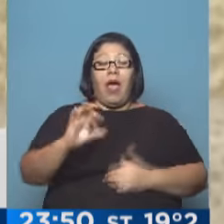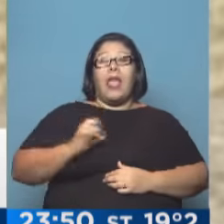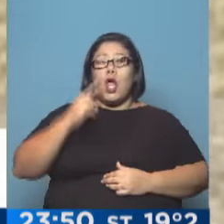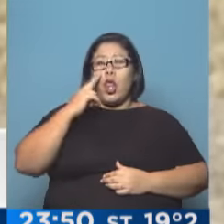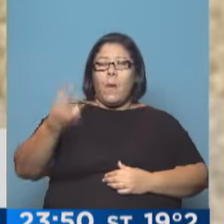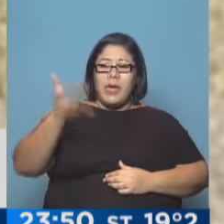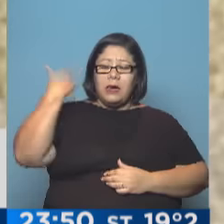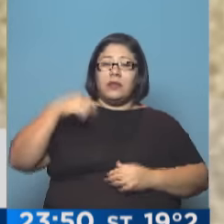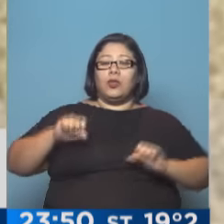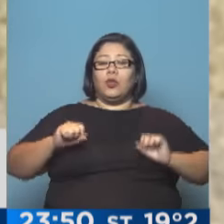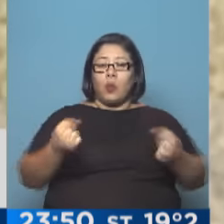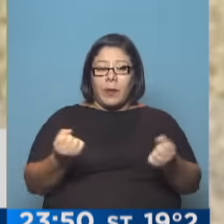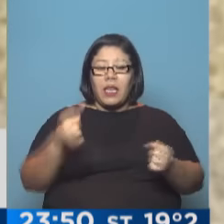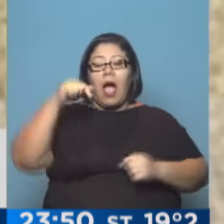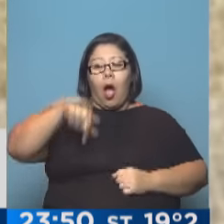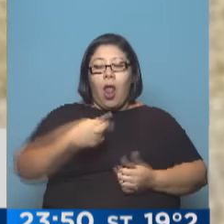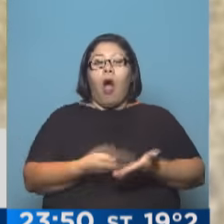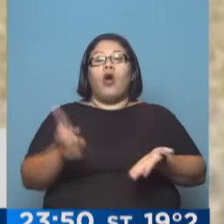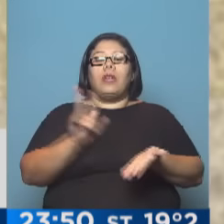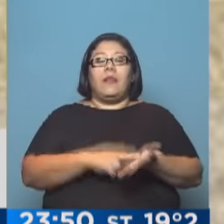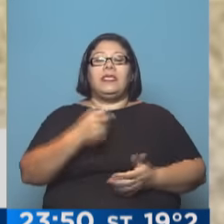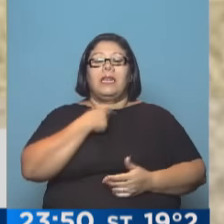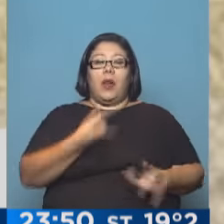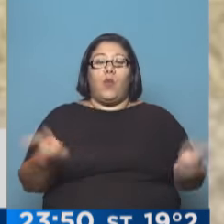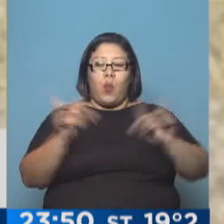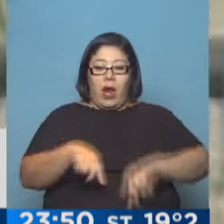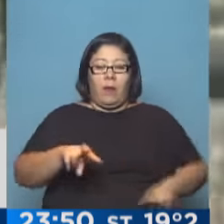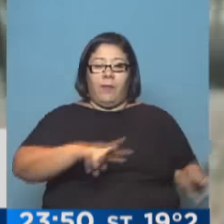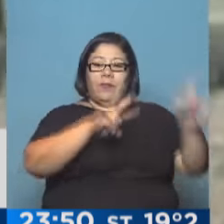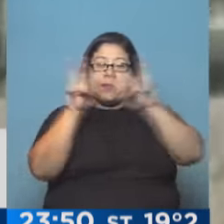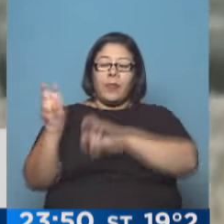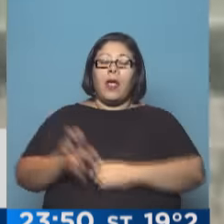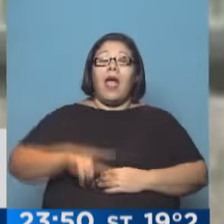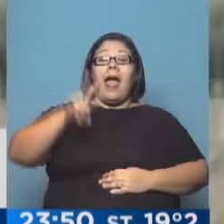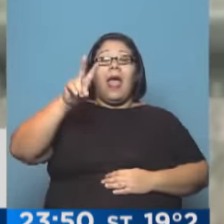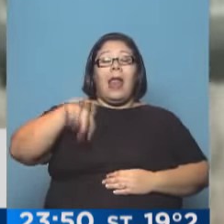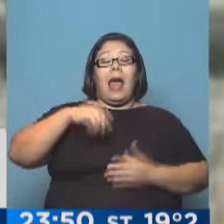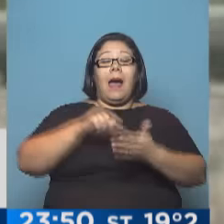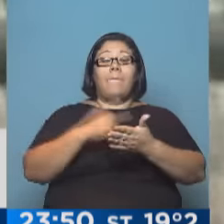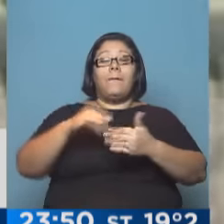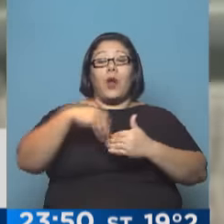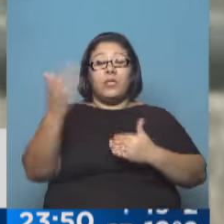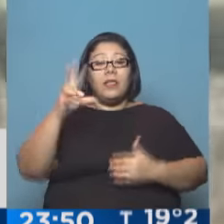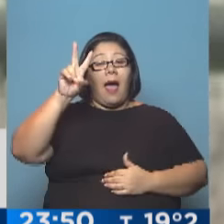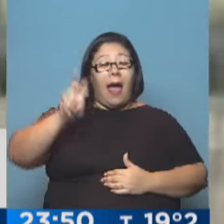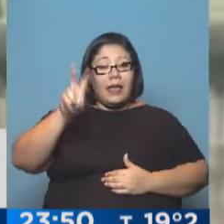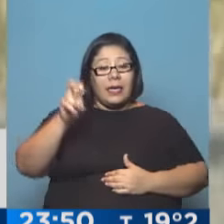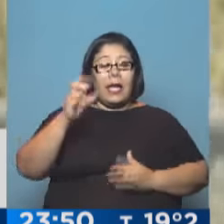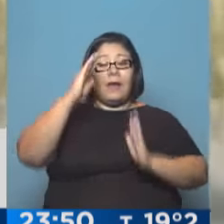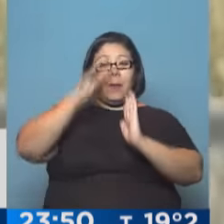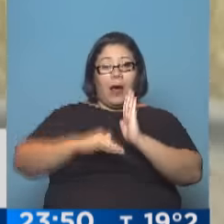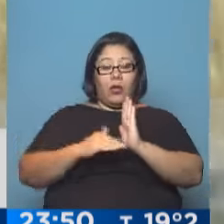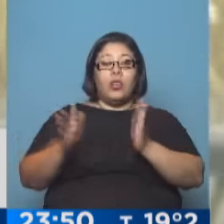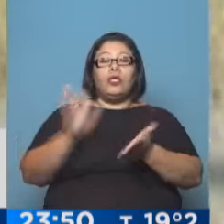Córdoba. Desde 2011, bajó un 56% el alquiler en la provincia, según datos de la Bolsa de Cereales local.